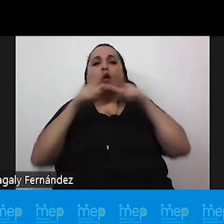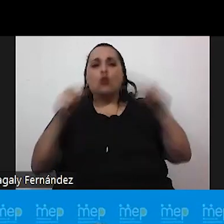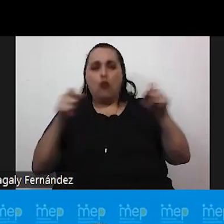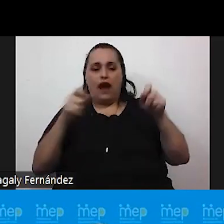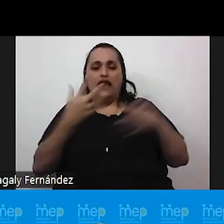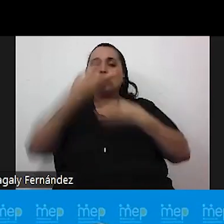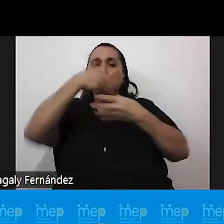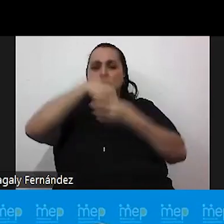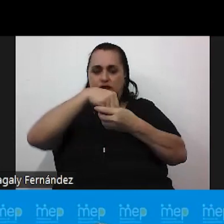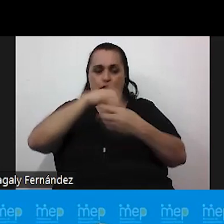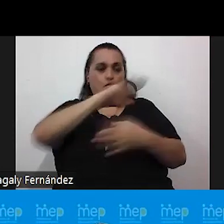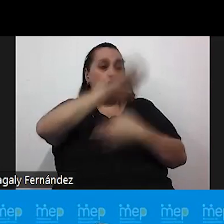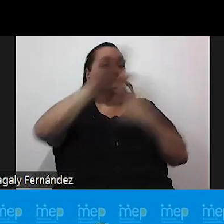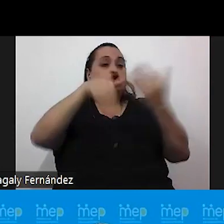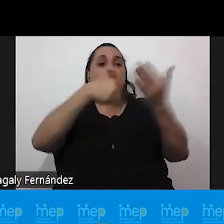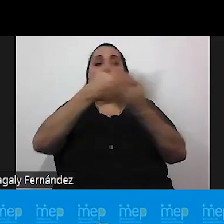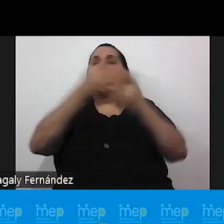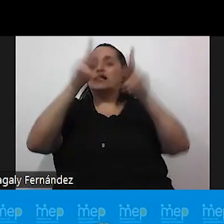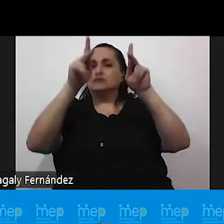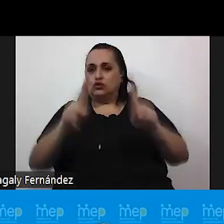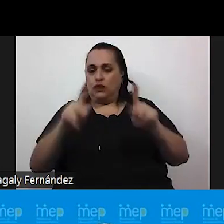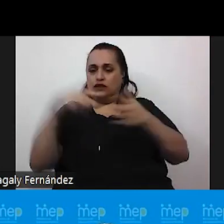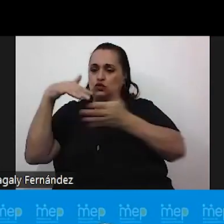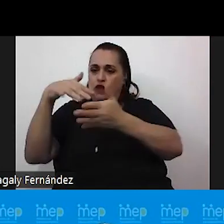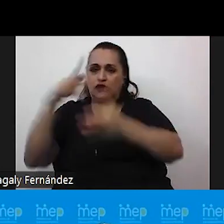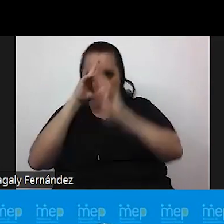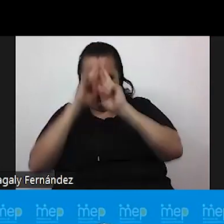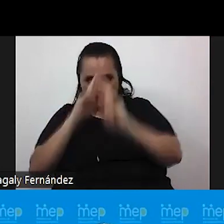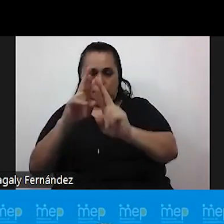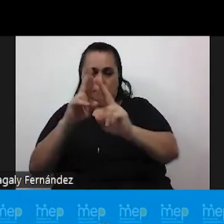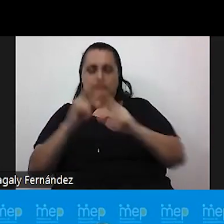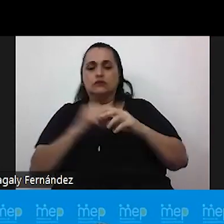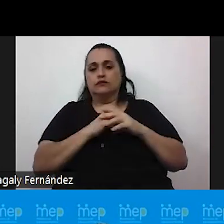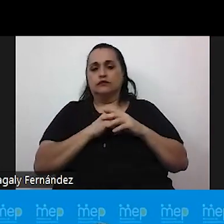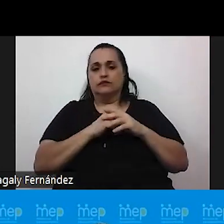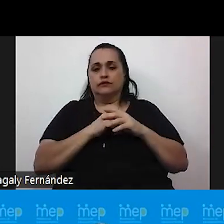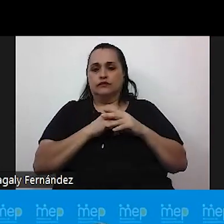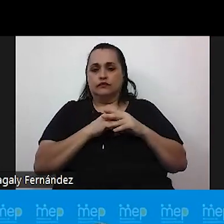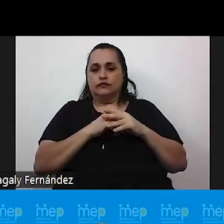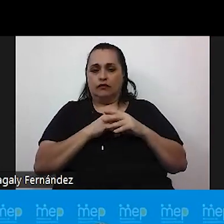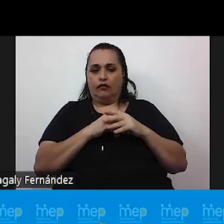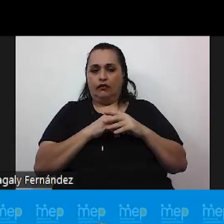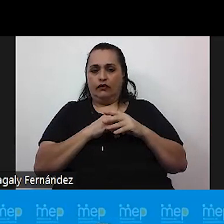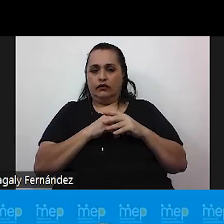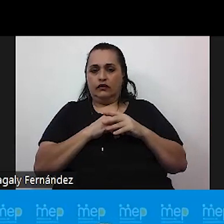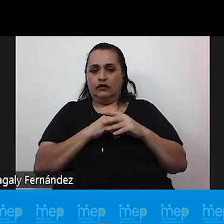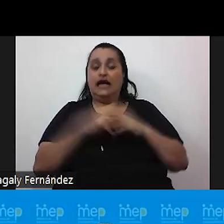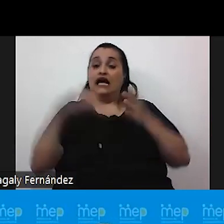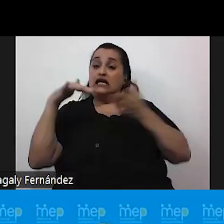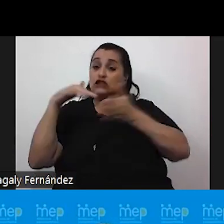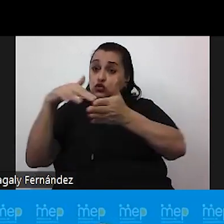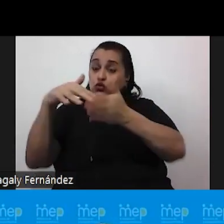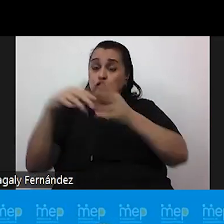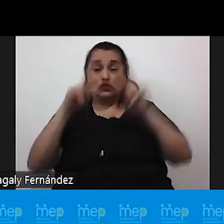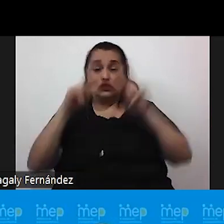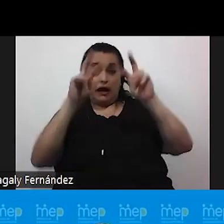todas las personas estudiantes con mucho respeto dentro de esto los estudios y análisis